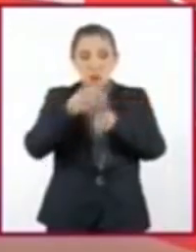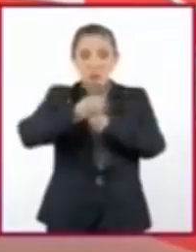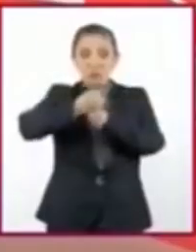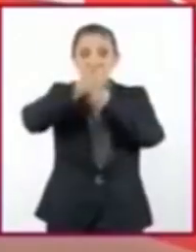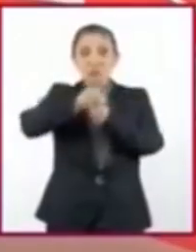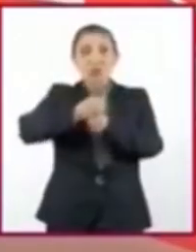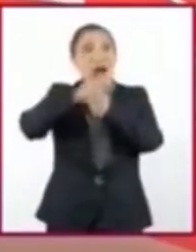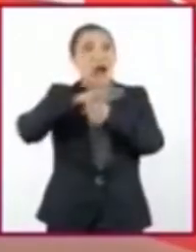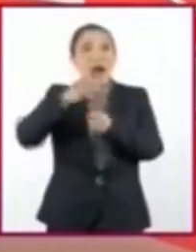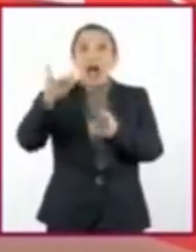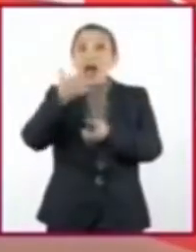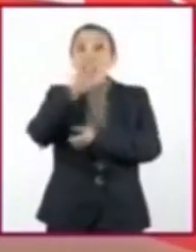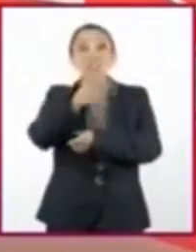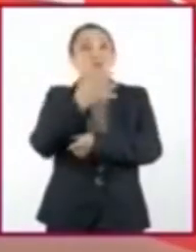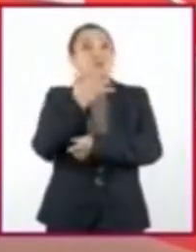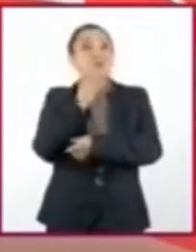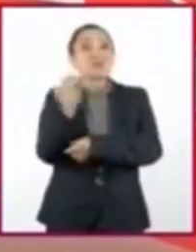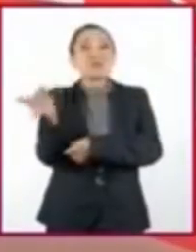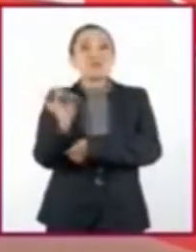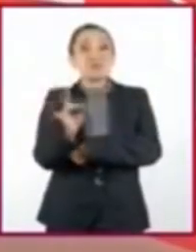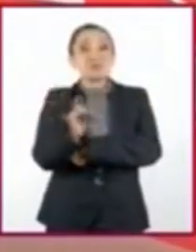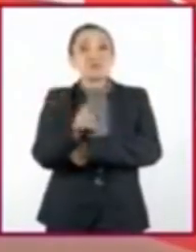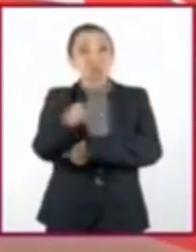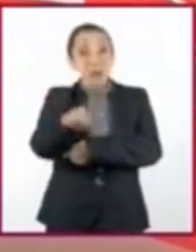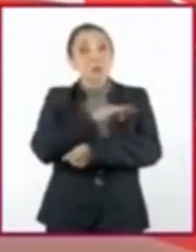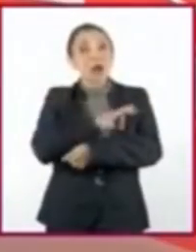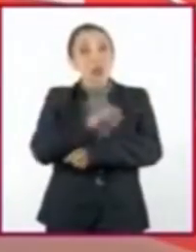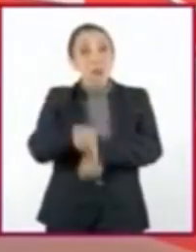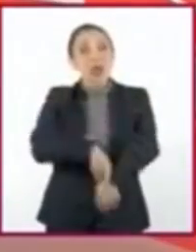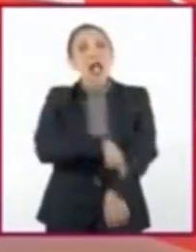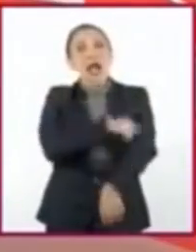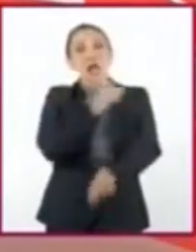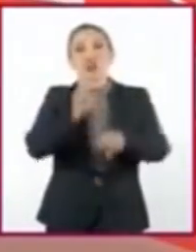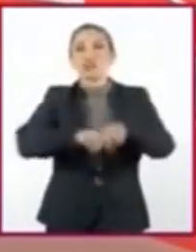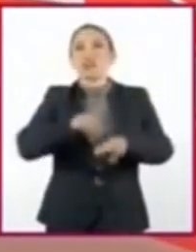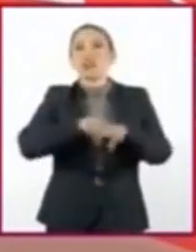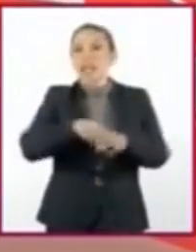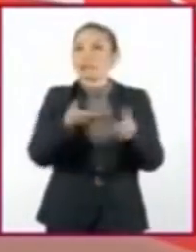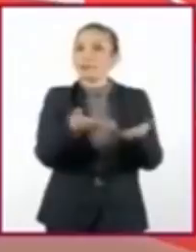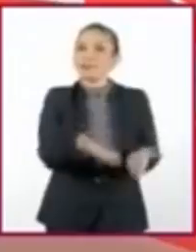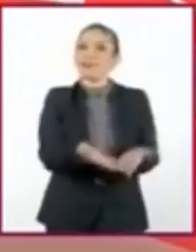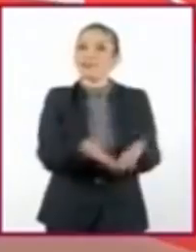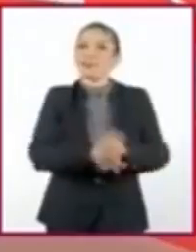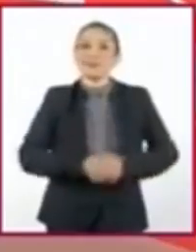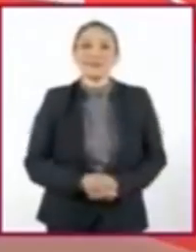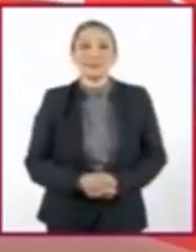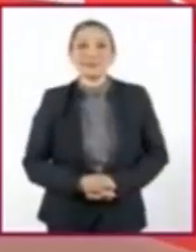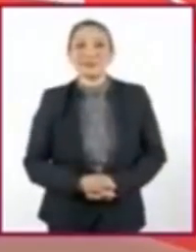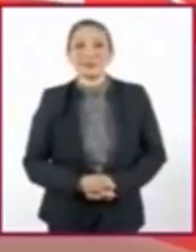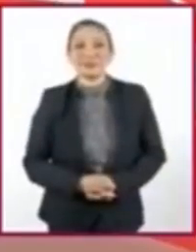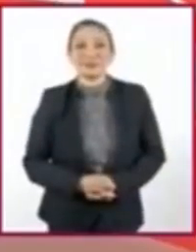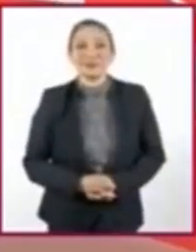Esta técnica muy sencilla les puede ayudar a prolongar la vida útil de su silla.